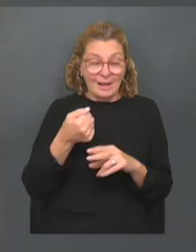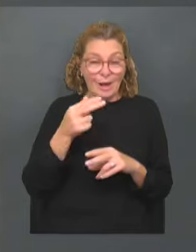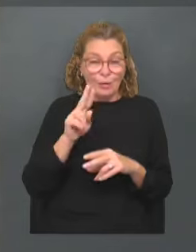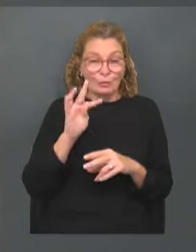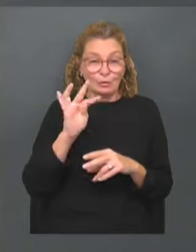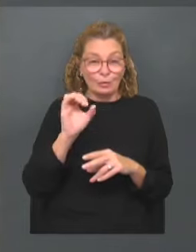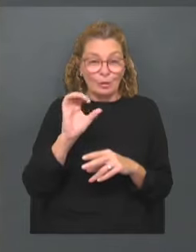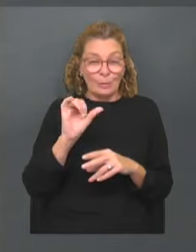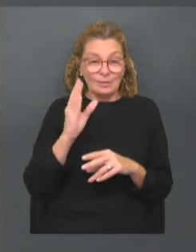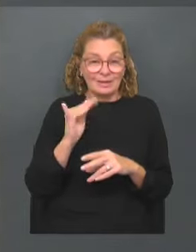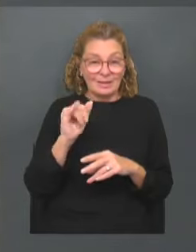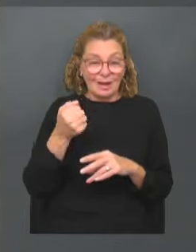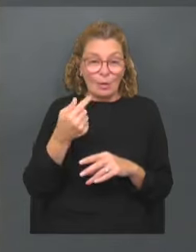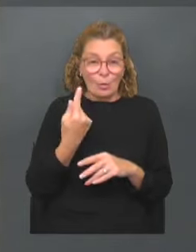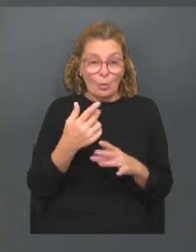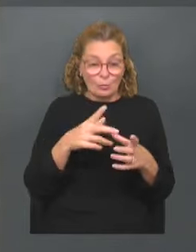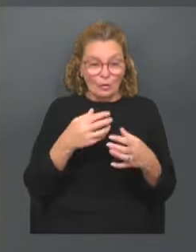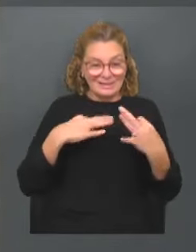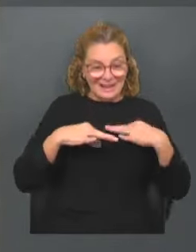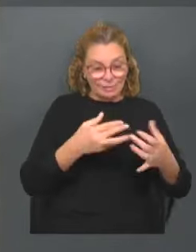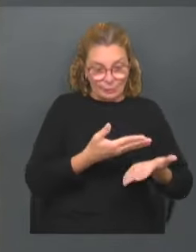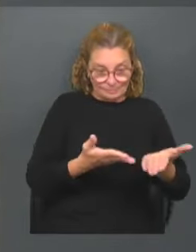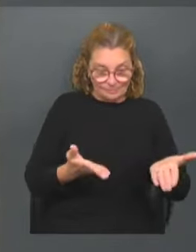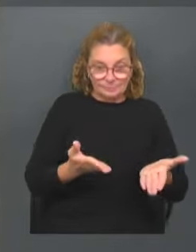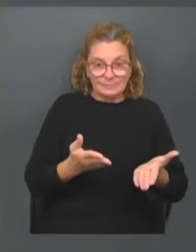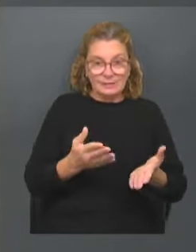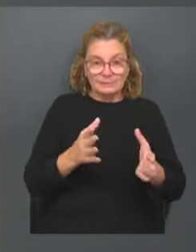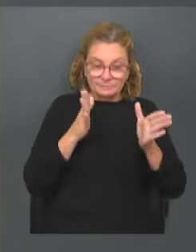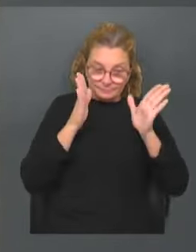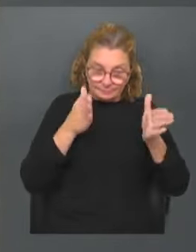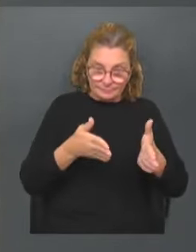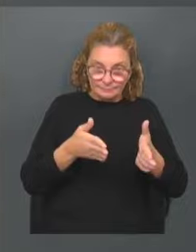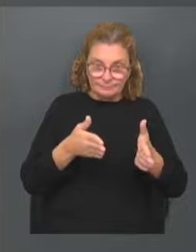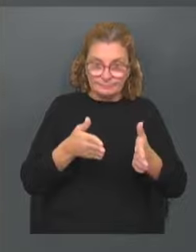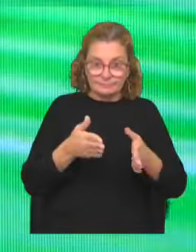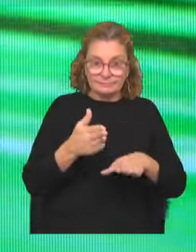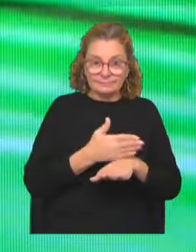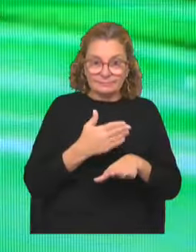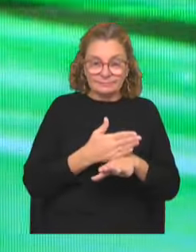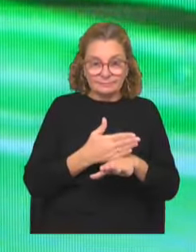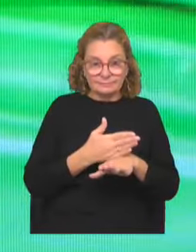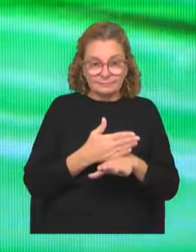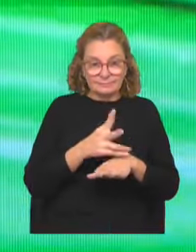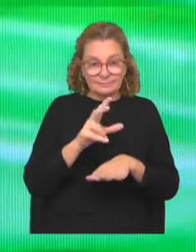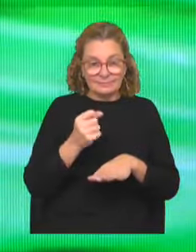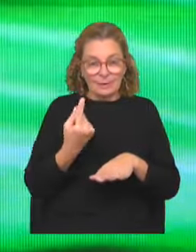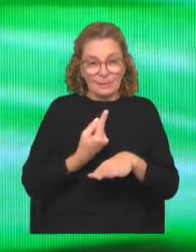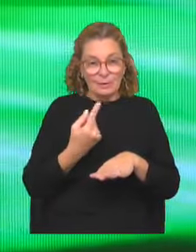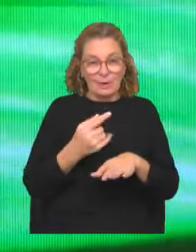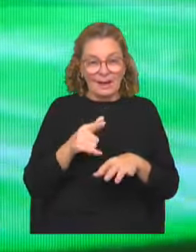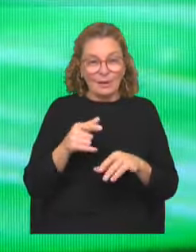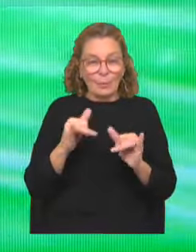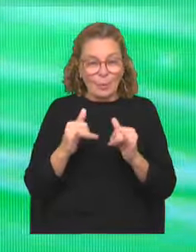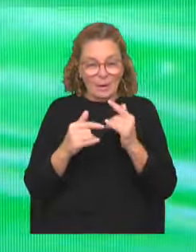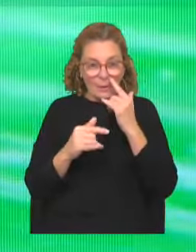Decías que tiene dos cuadros, uno real y uno ficticio. El real además se concentra en la media hora previa a lo que sucedió el bueno, un jueguito.